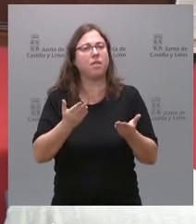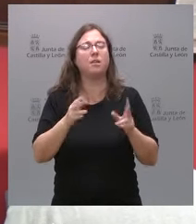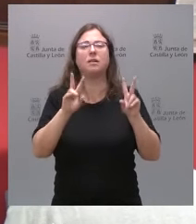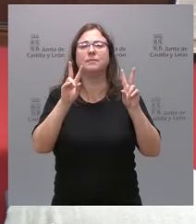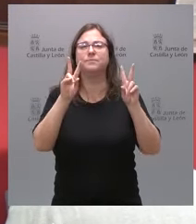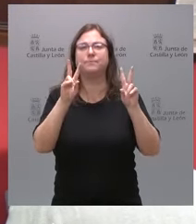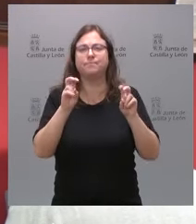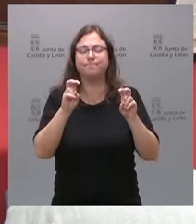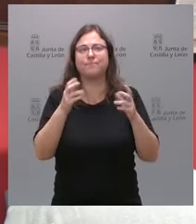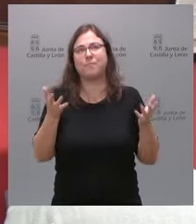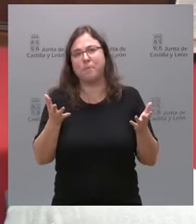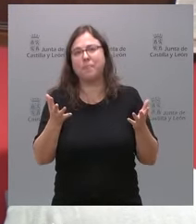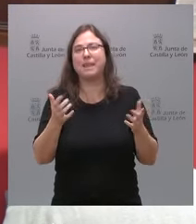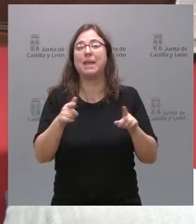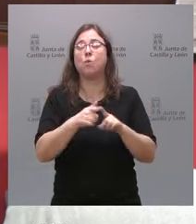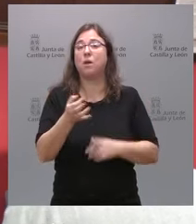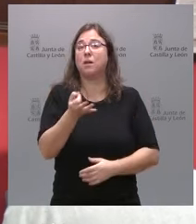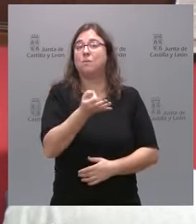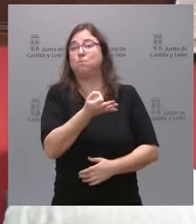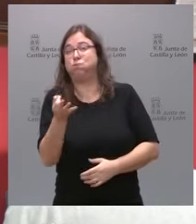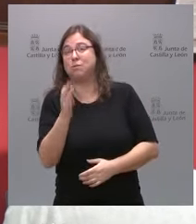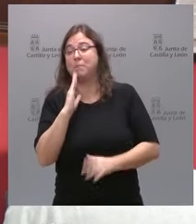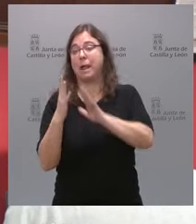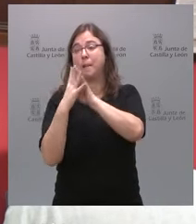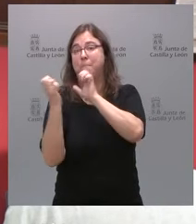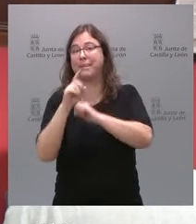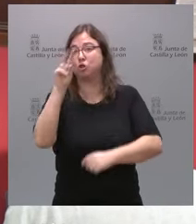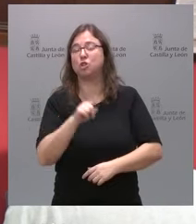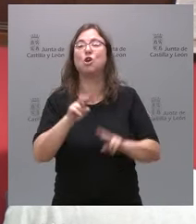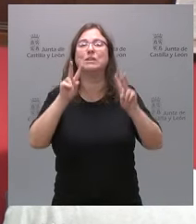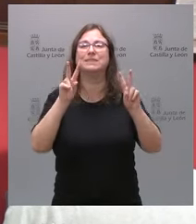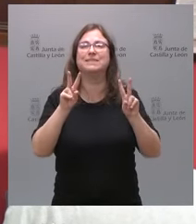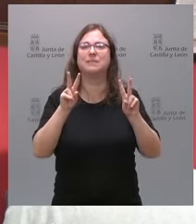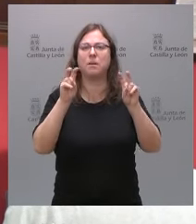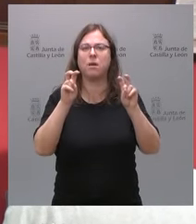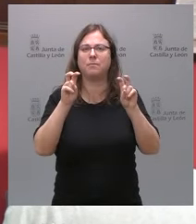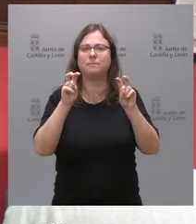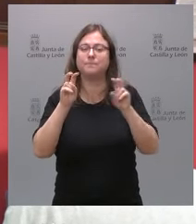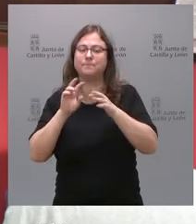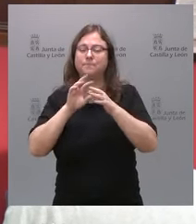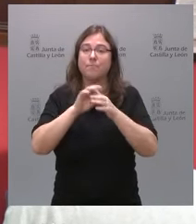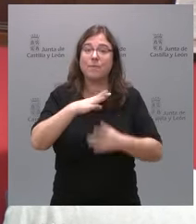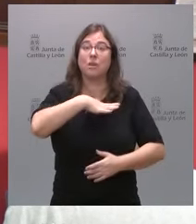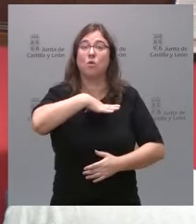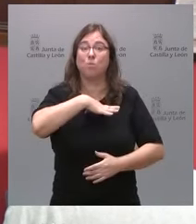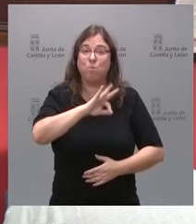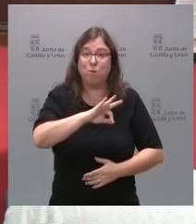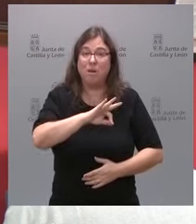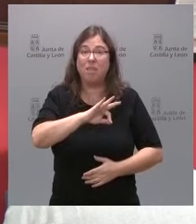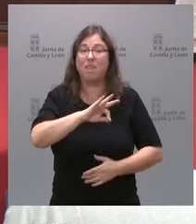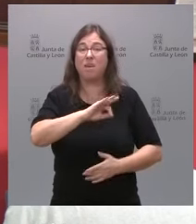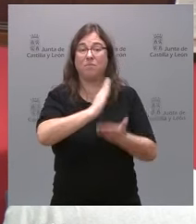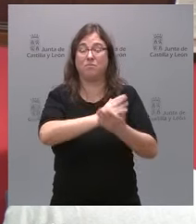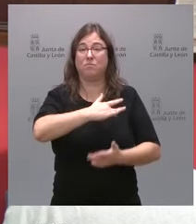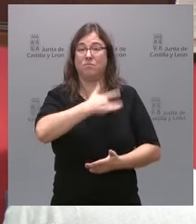idoneidad o no de este pacto respecto a las posibles amnistías que se han firmado